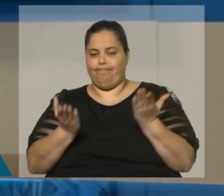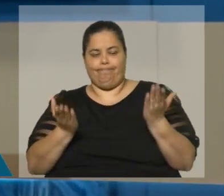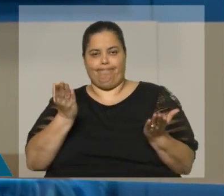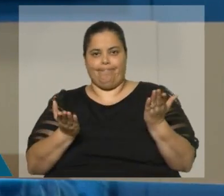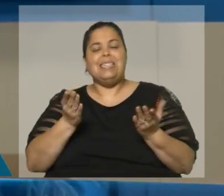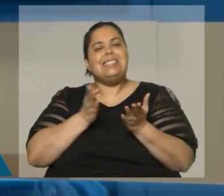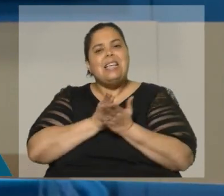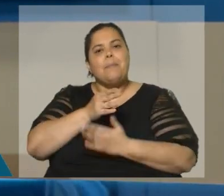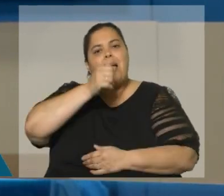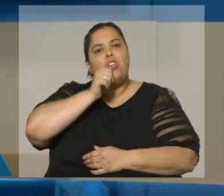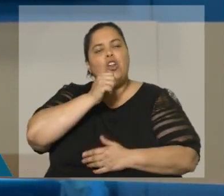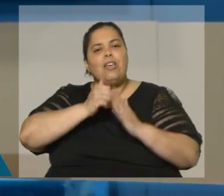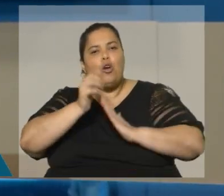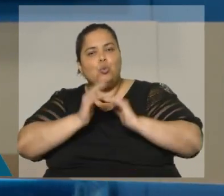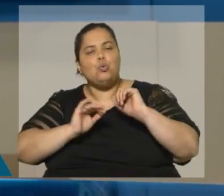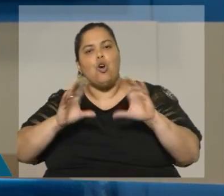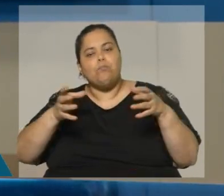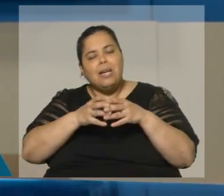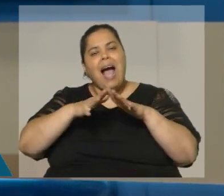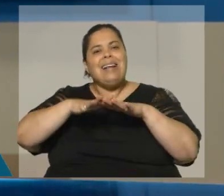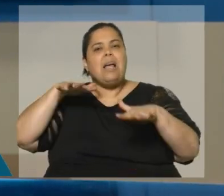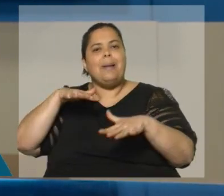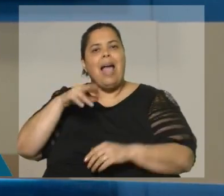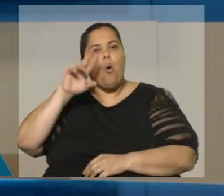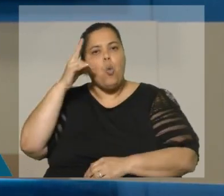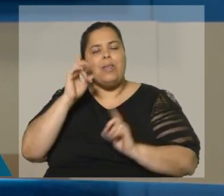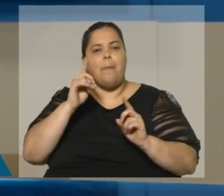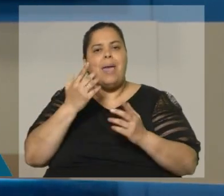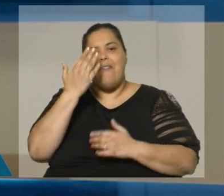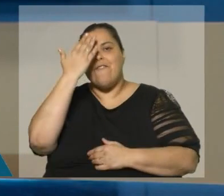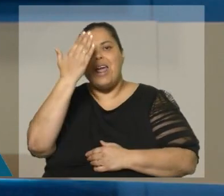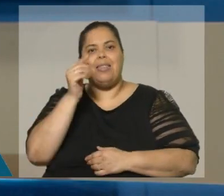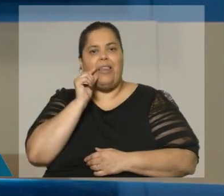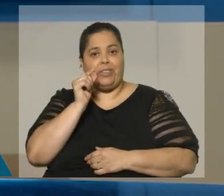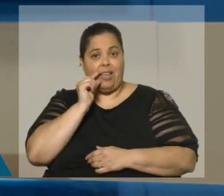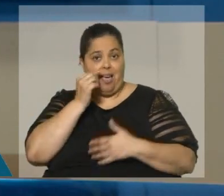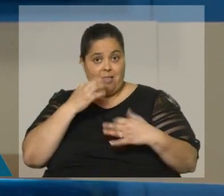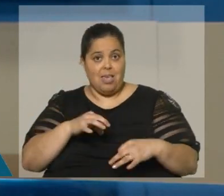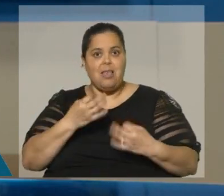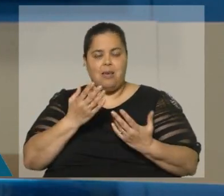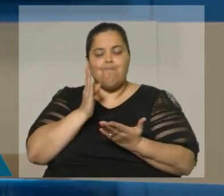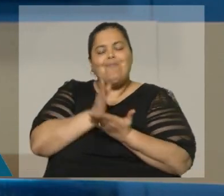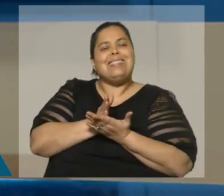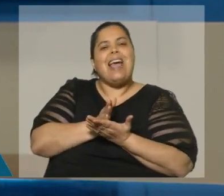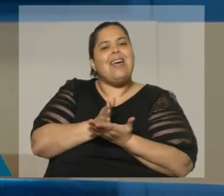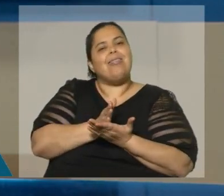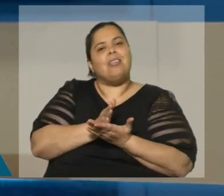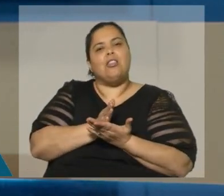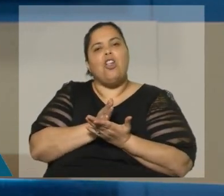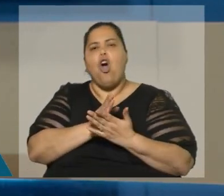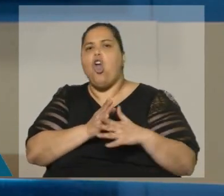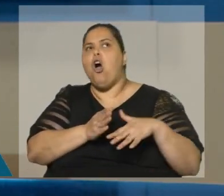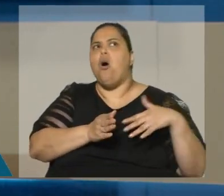construyó Asamblea Uruguay y el Frente Líder Sereñi y se constituyó en ese centro fundamental